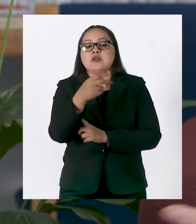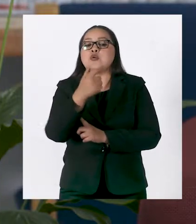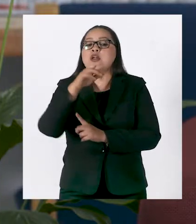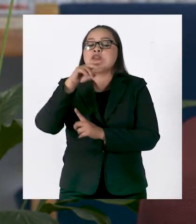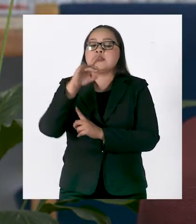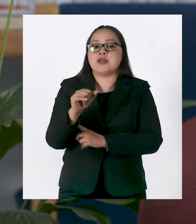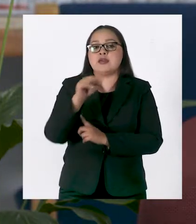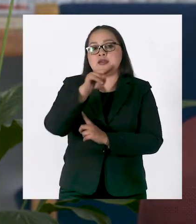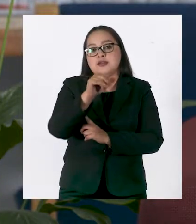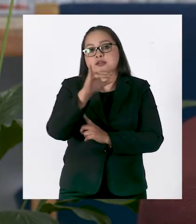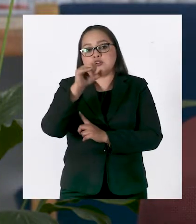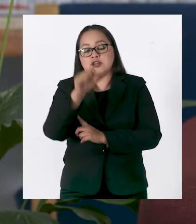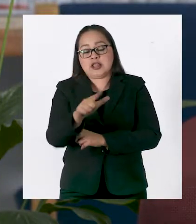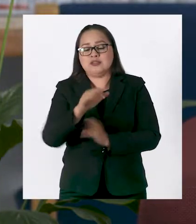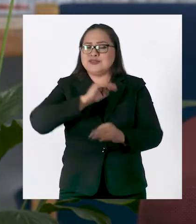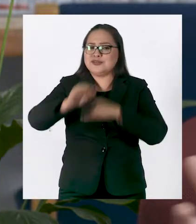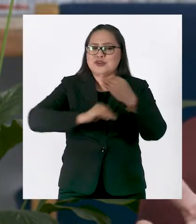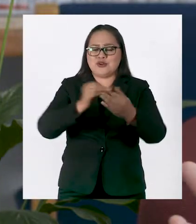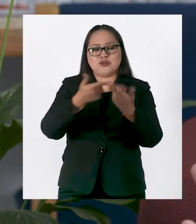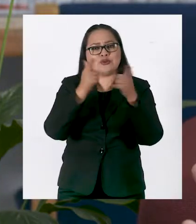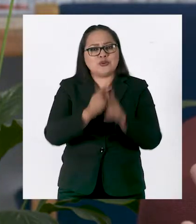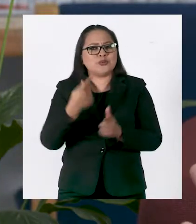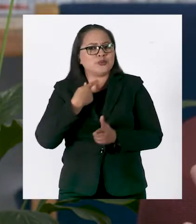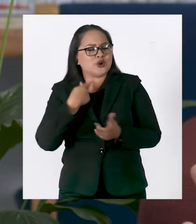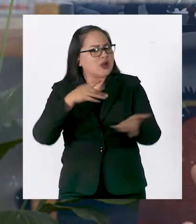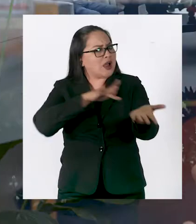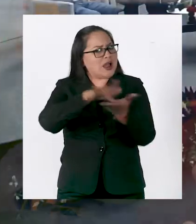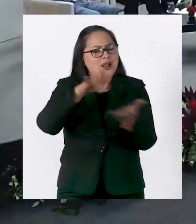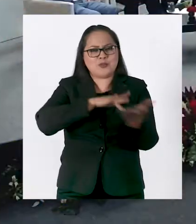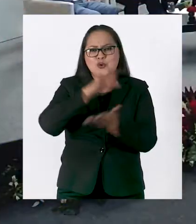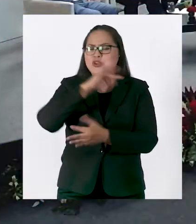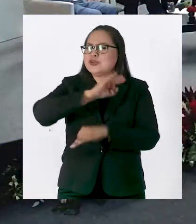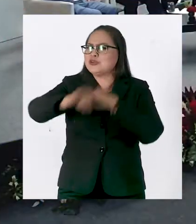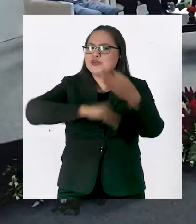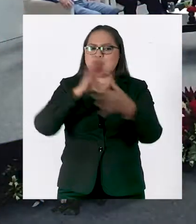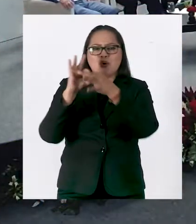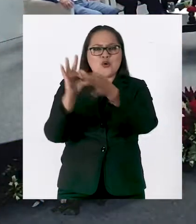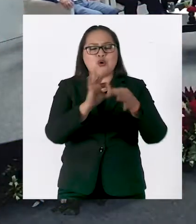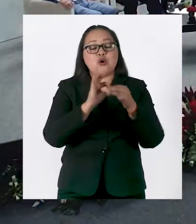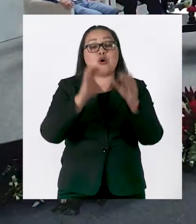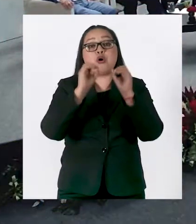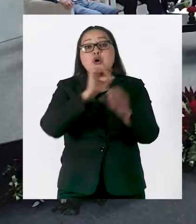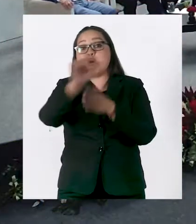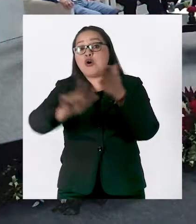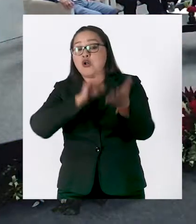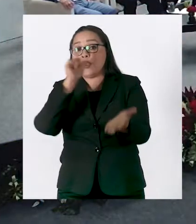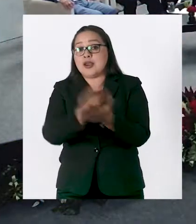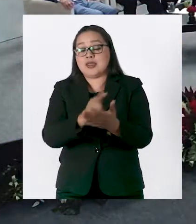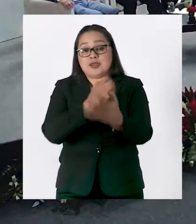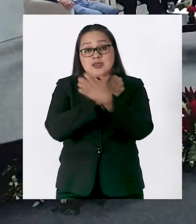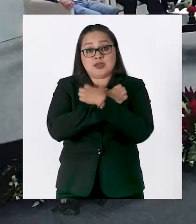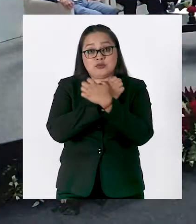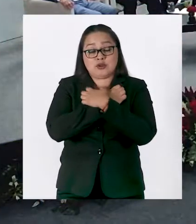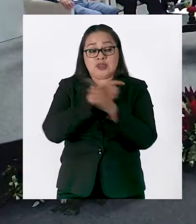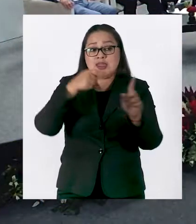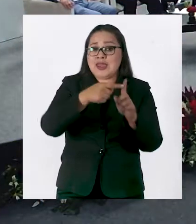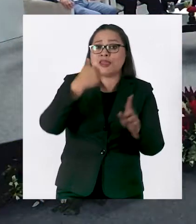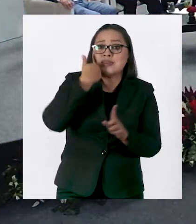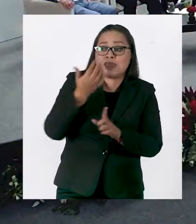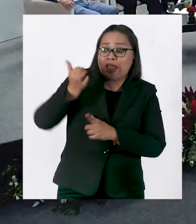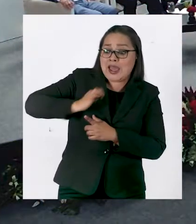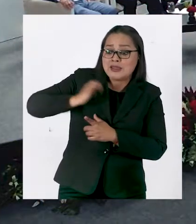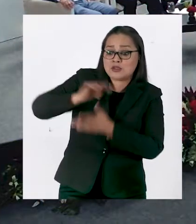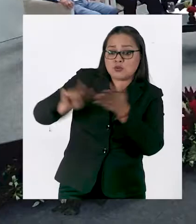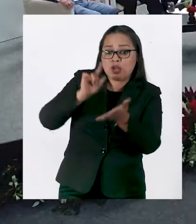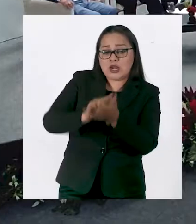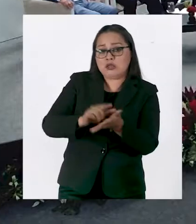Finalmente salió por consenso, con el apoyo de todos los partidos, de manera unánime. O la reforma educativa, que se